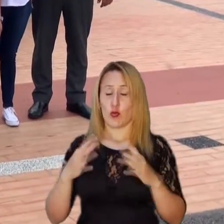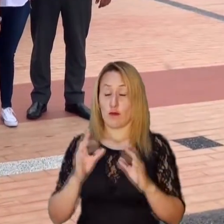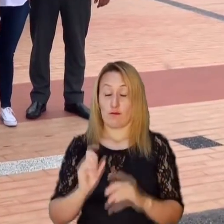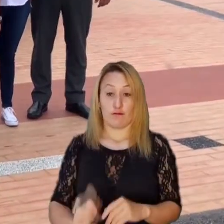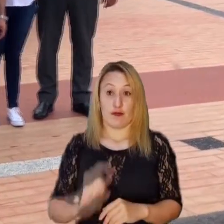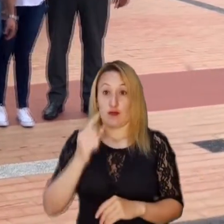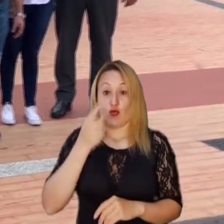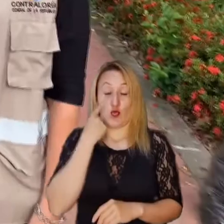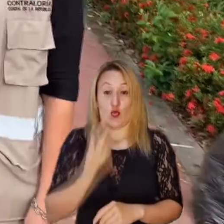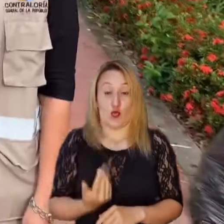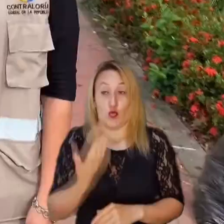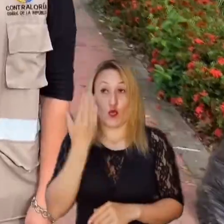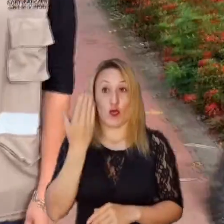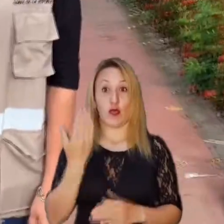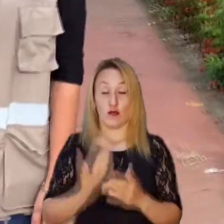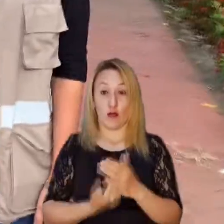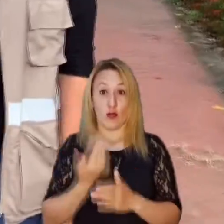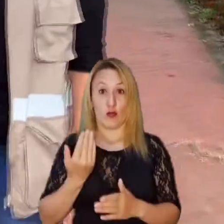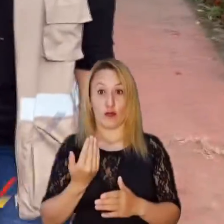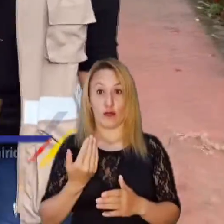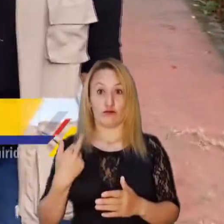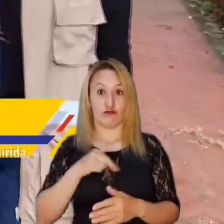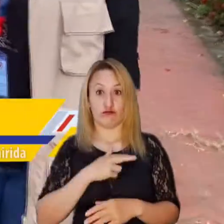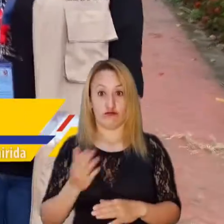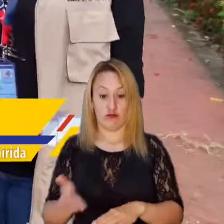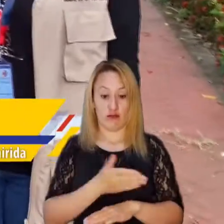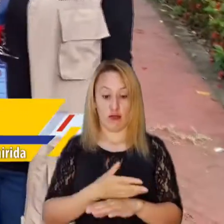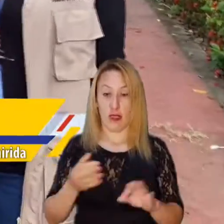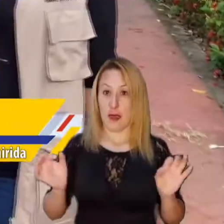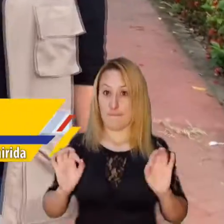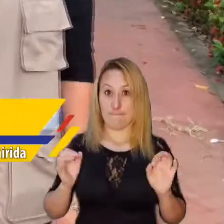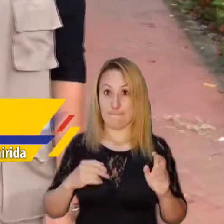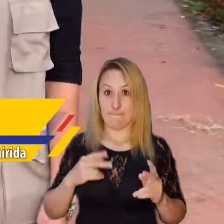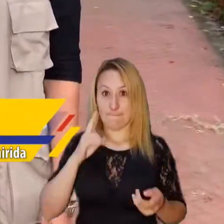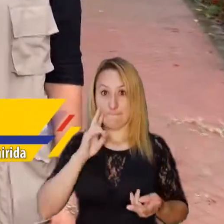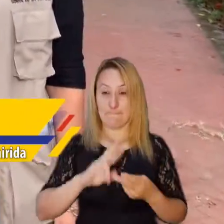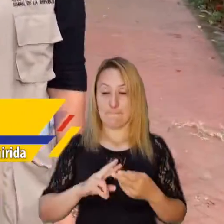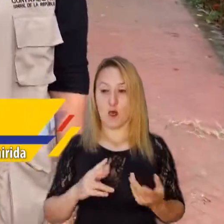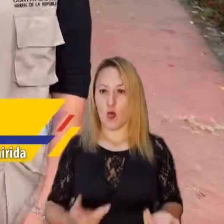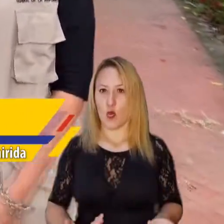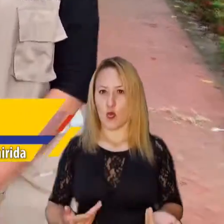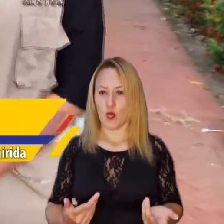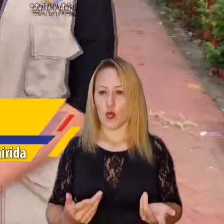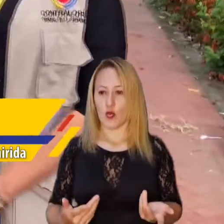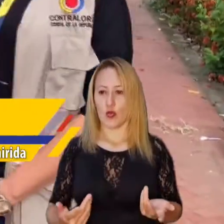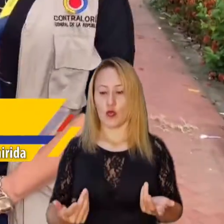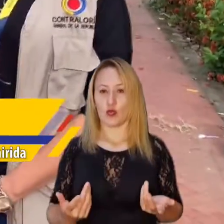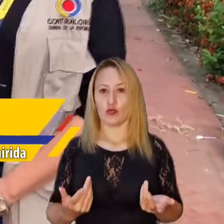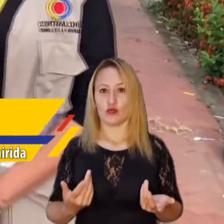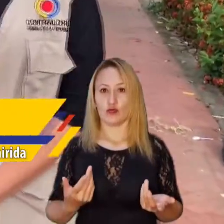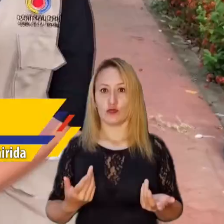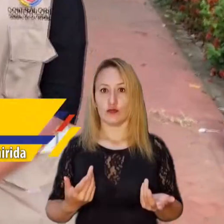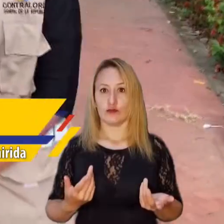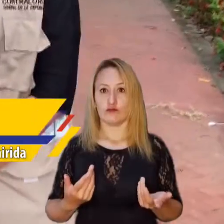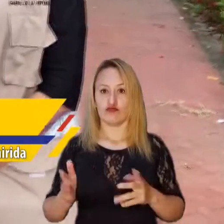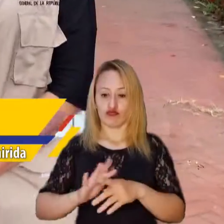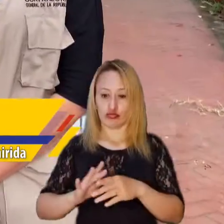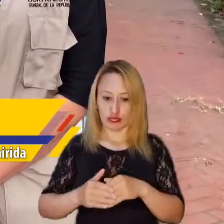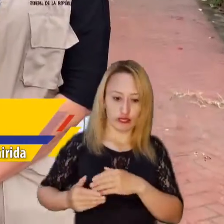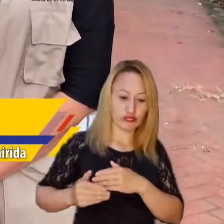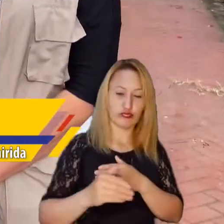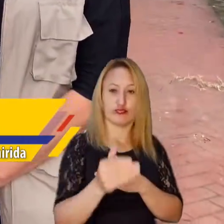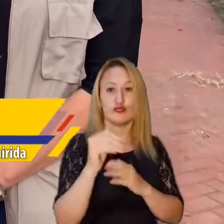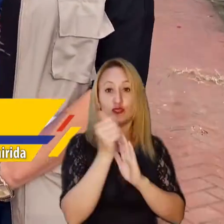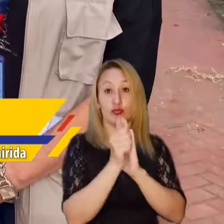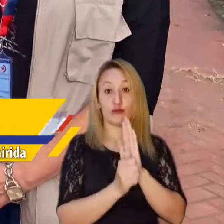con discapacidad. Para mí ha sido algo, primero pues nueva, porque no habíamos, no tenía